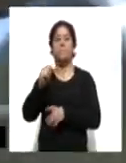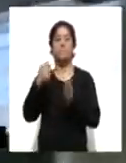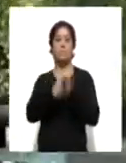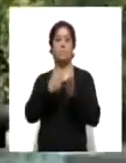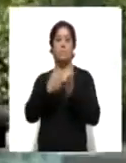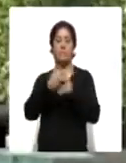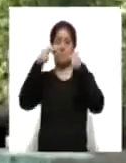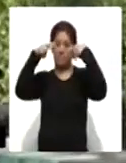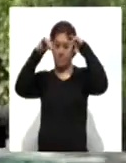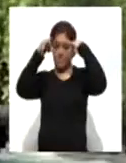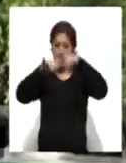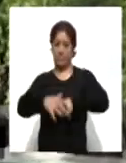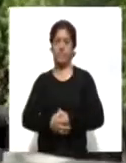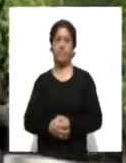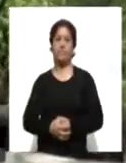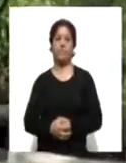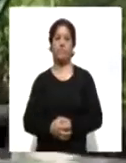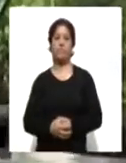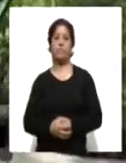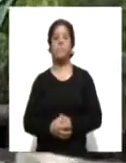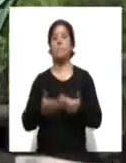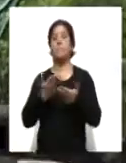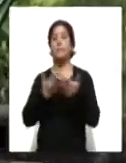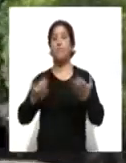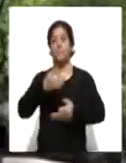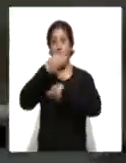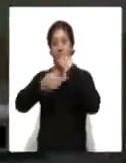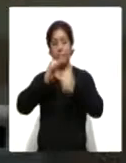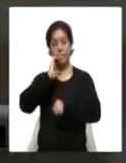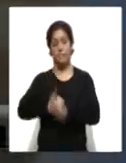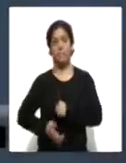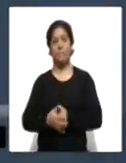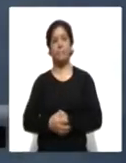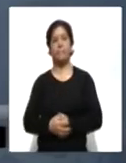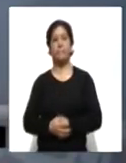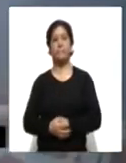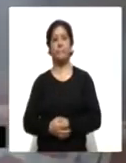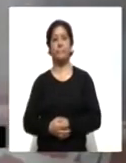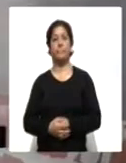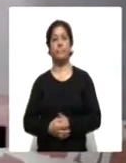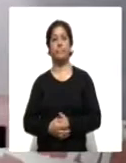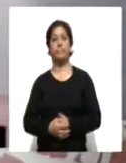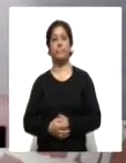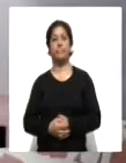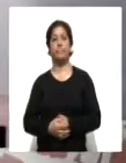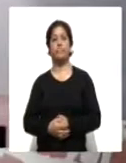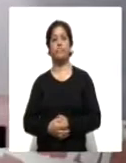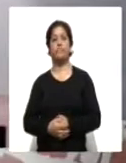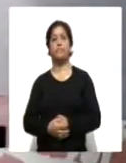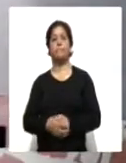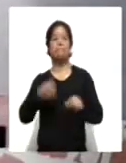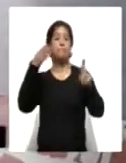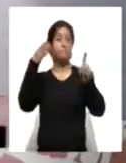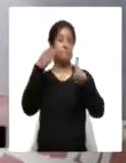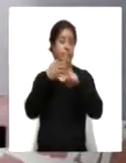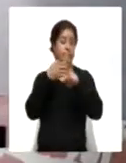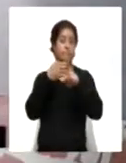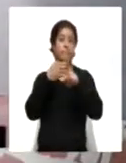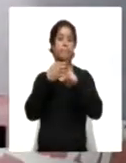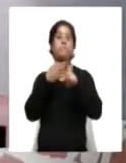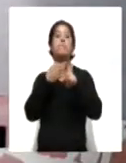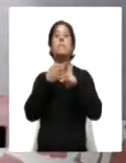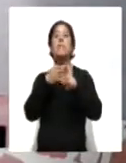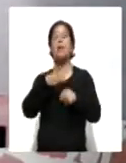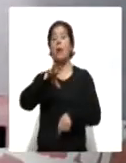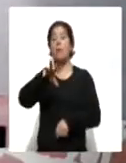y Huamantla. Con información de la redacción Ahora Noticias. Con el objetivo de romper cadenas